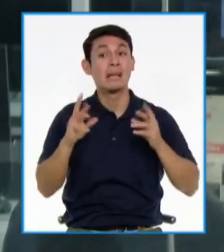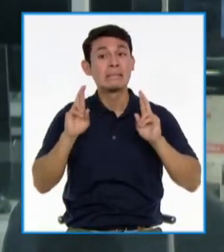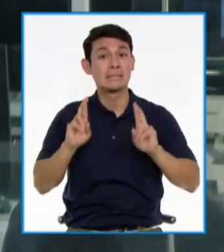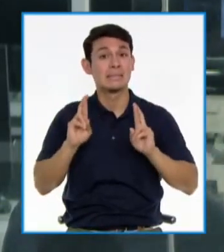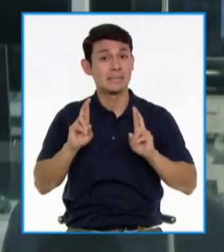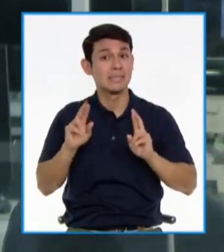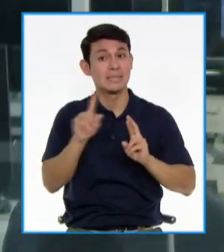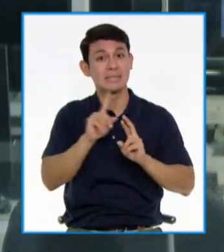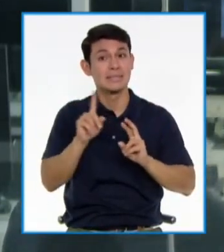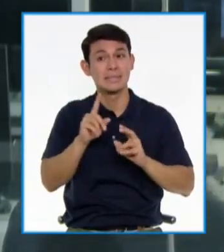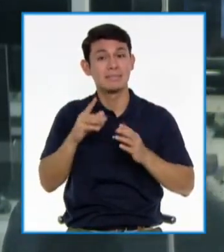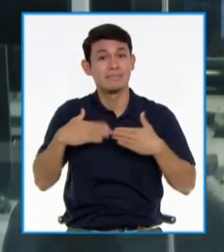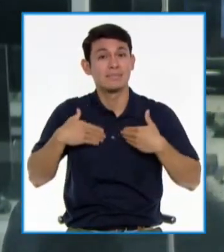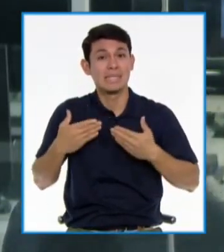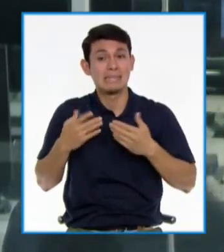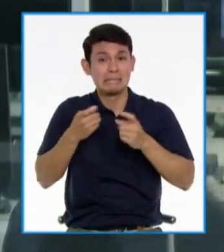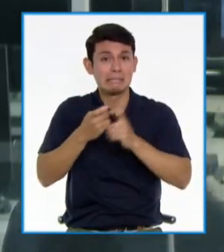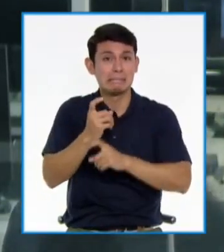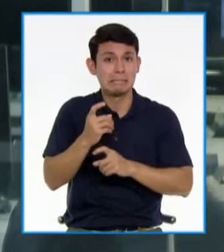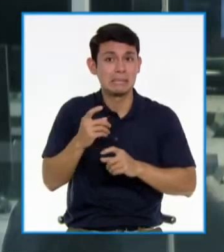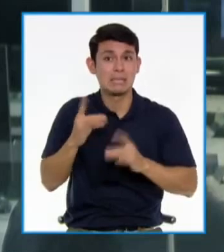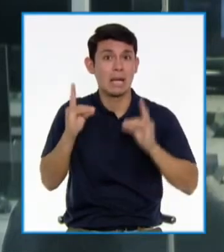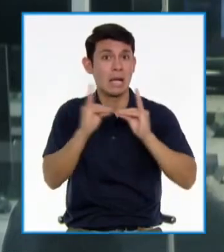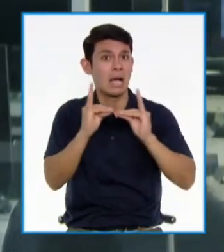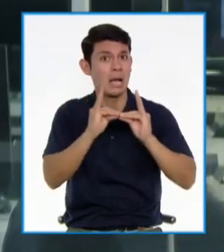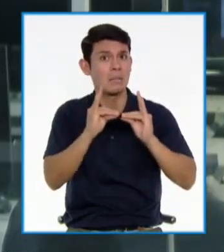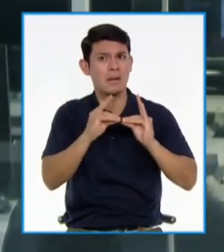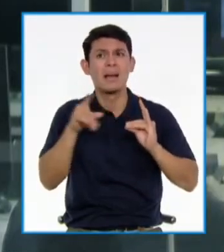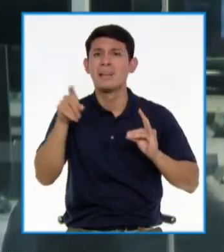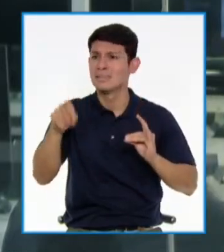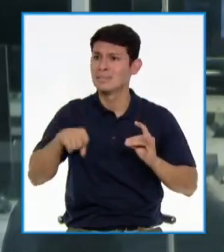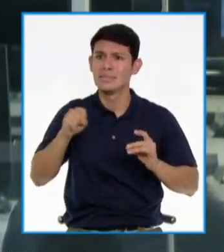llegue a gravedad. O a una cama UCI, donde sí realmente le va a faltar el aire. Bueno,